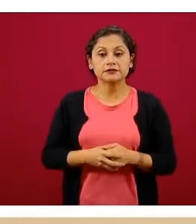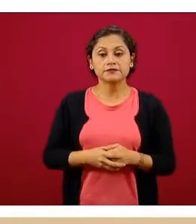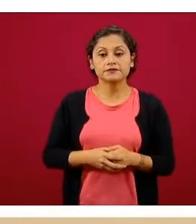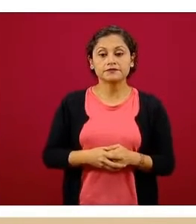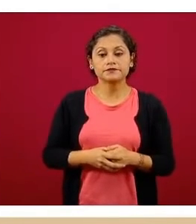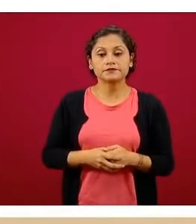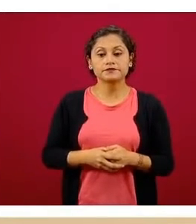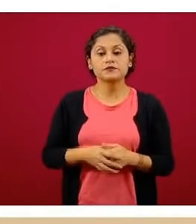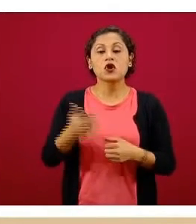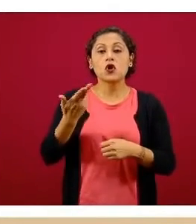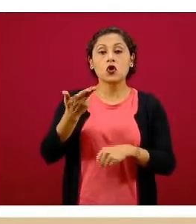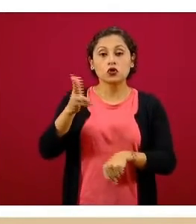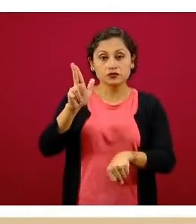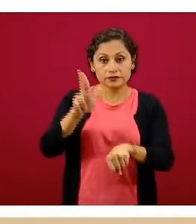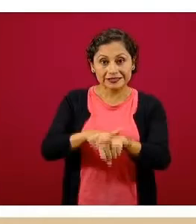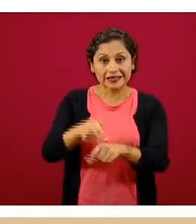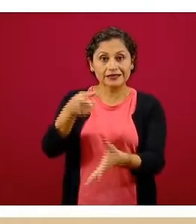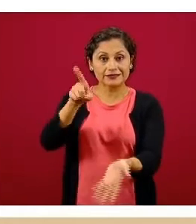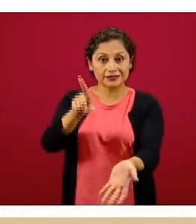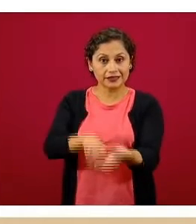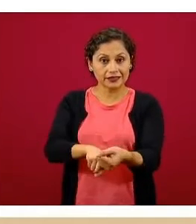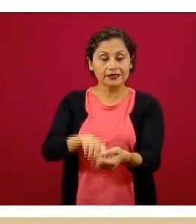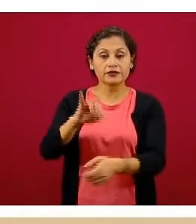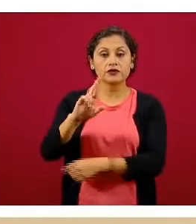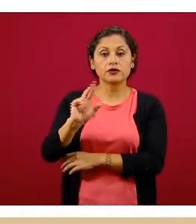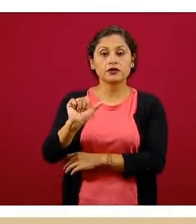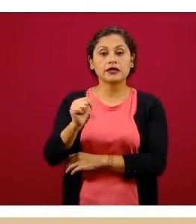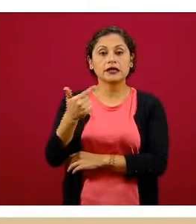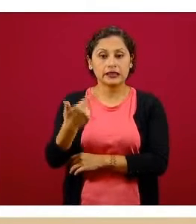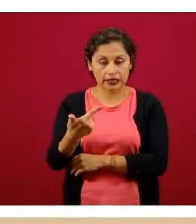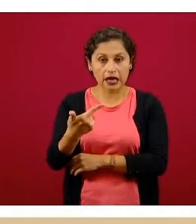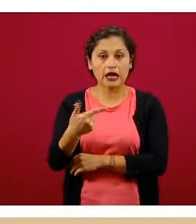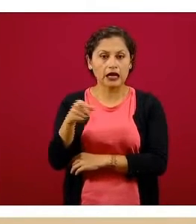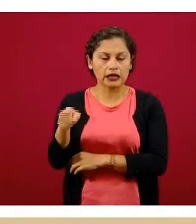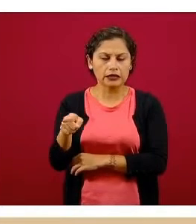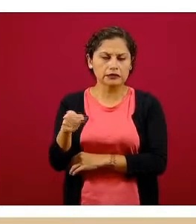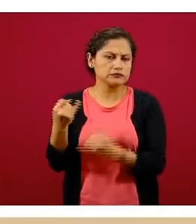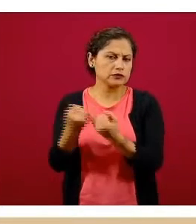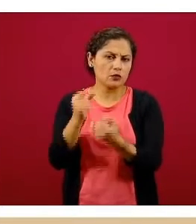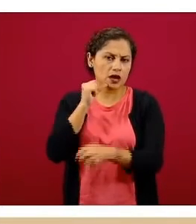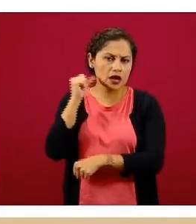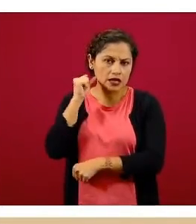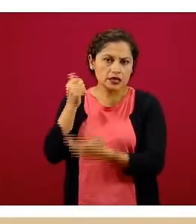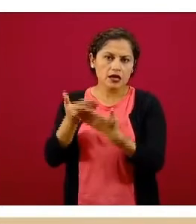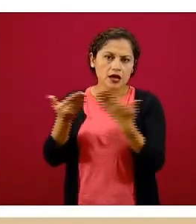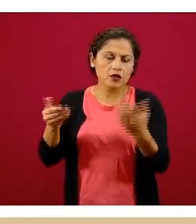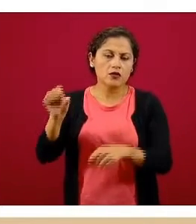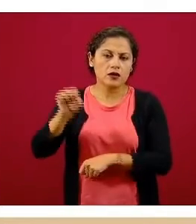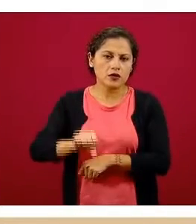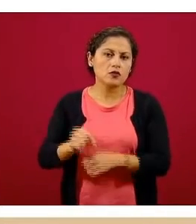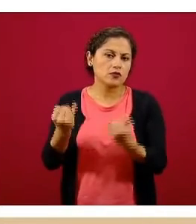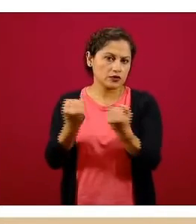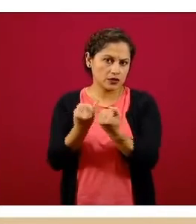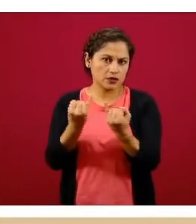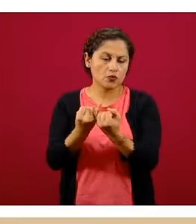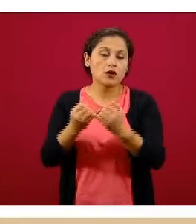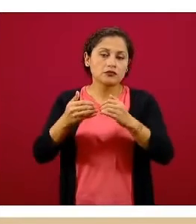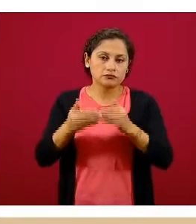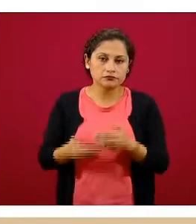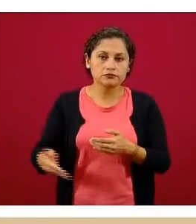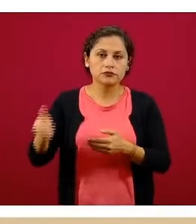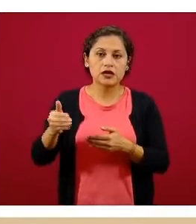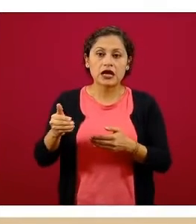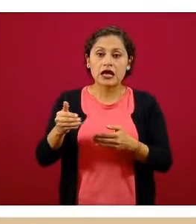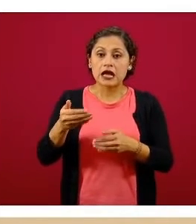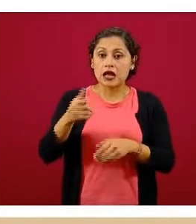camas IRAG de ambos tipos. No hubo variación del día de ayer para hoy, es un fin de semana. Vamos a ver durante